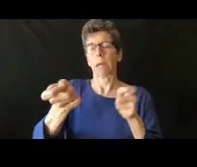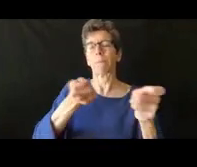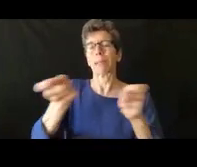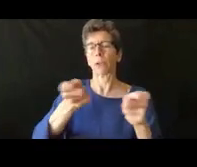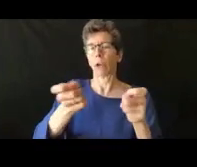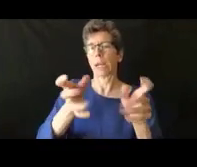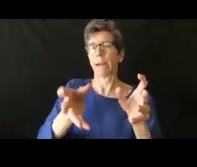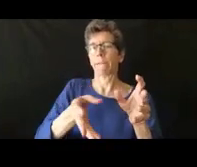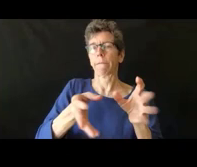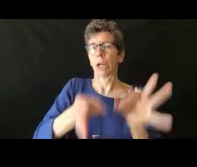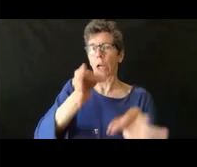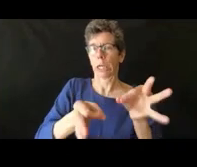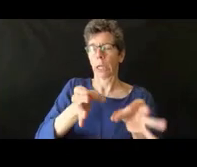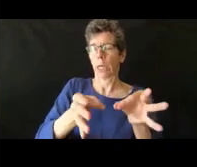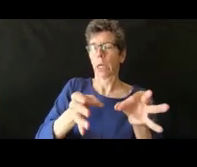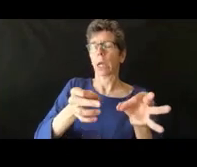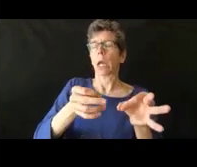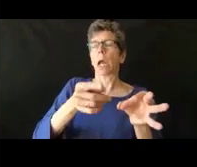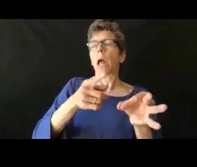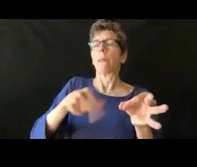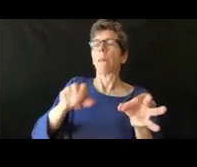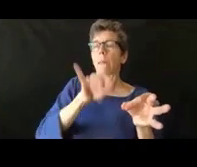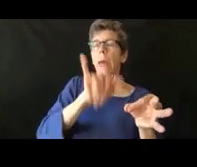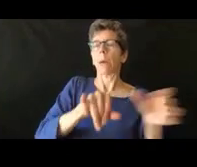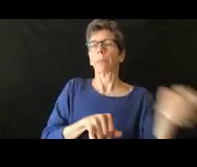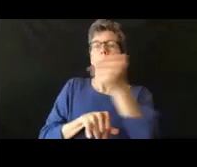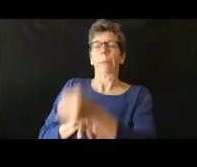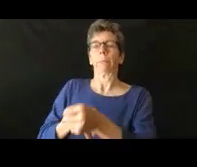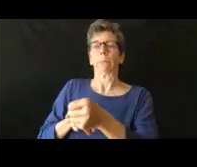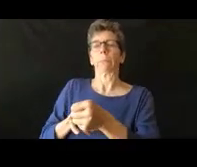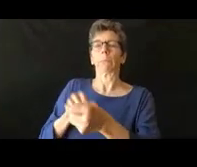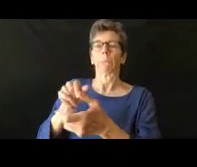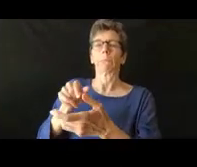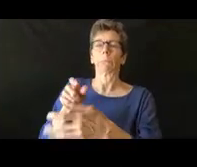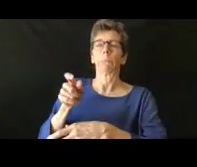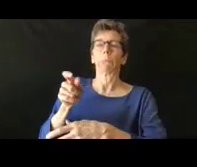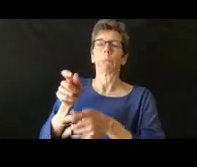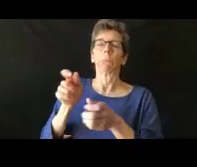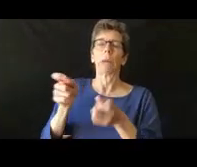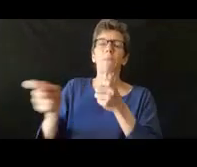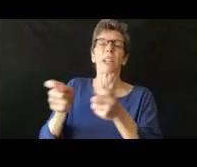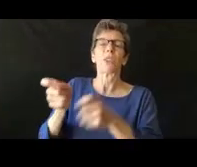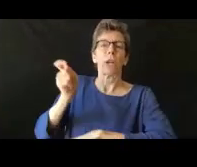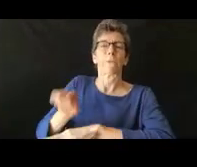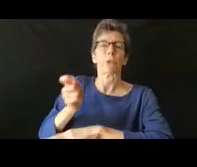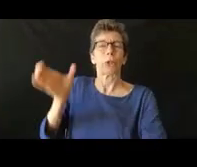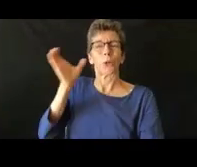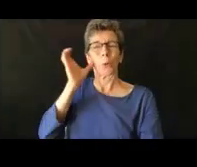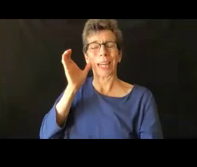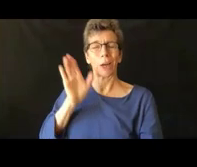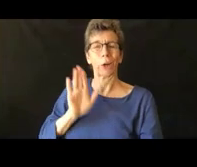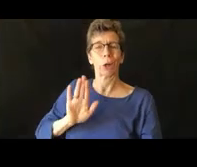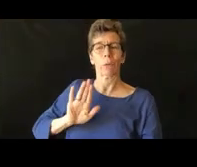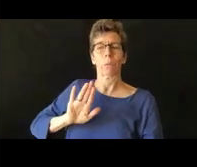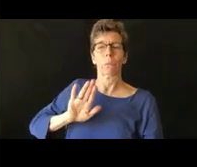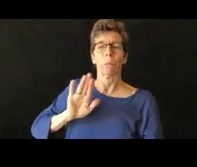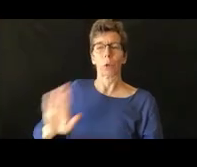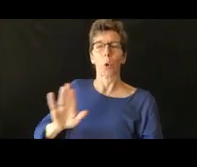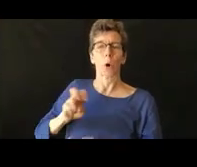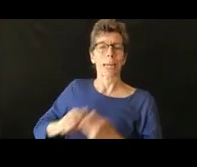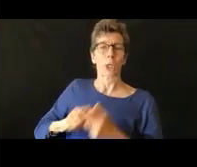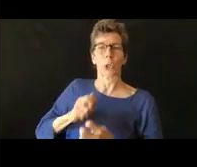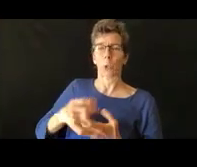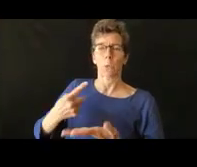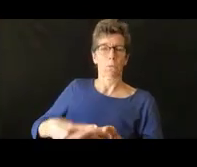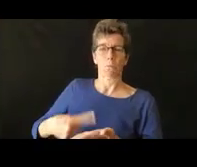consigue a un juez de leyes administrativas que escucha nuestro problema y si no nos gusta la decisión de este juez,